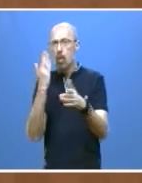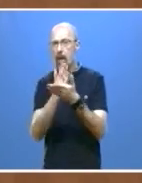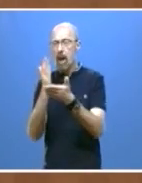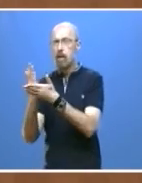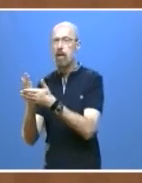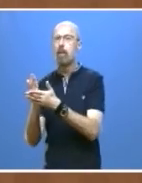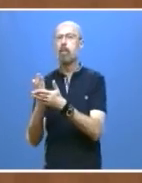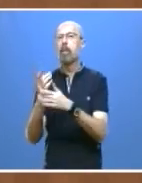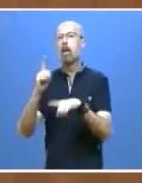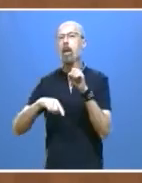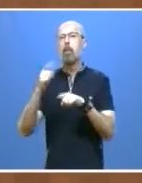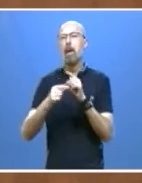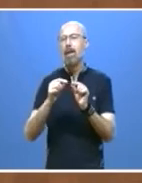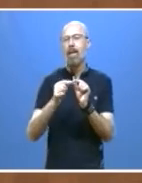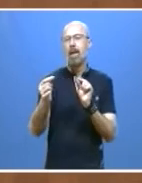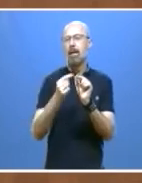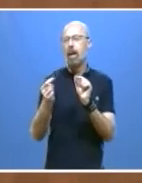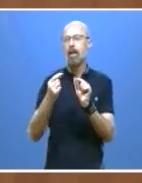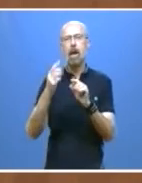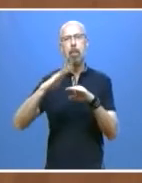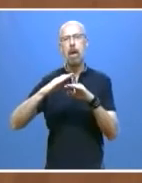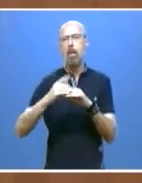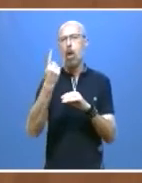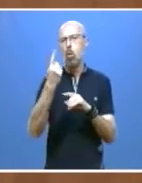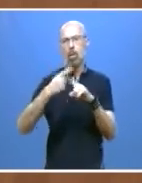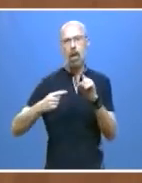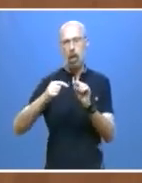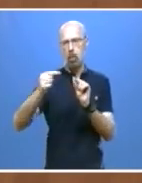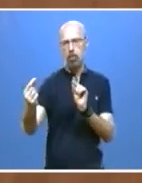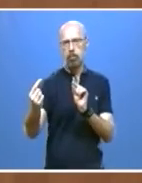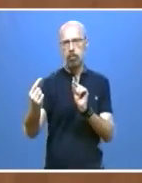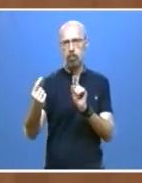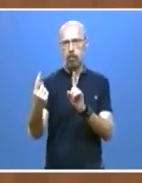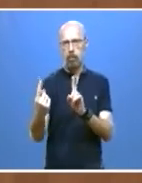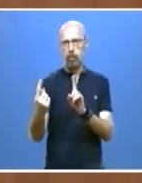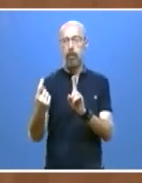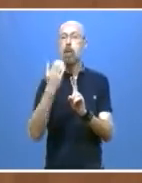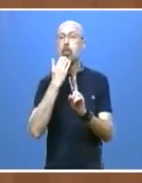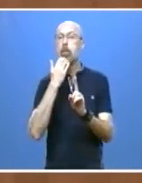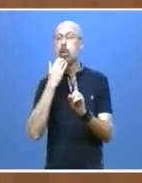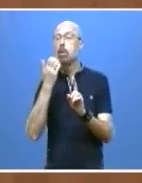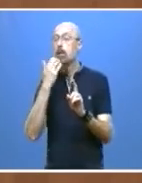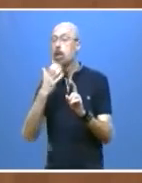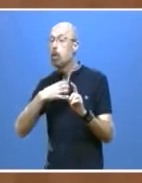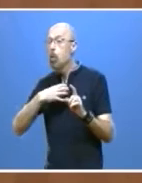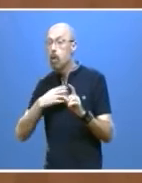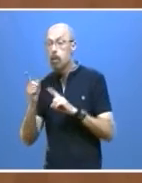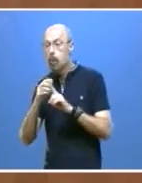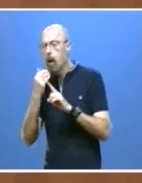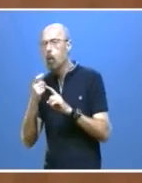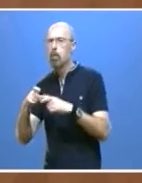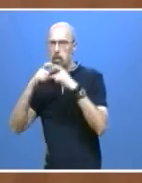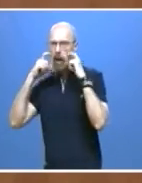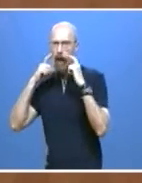seguridad de un metro y medio y a partir de segundo de primaria, allí donde esto no sea posible, se utilizará la mascarilla.